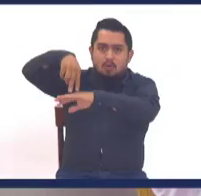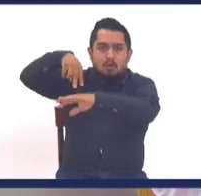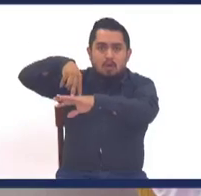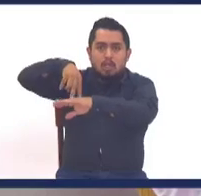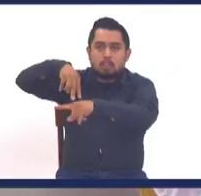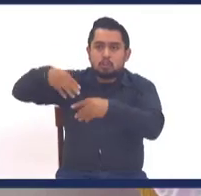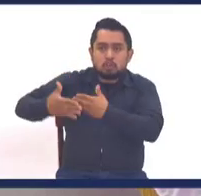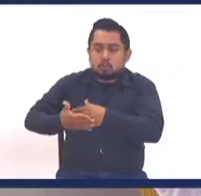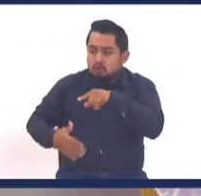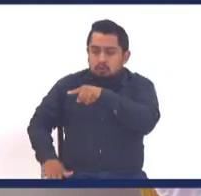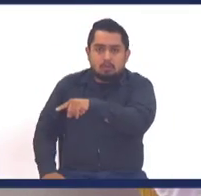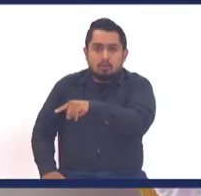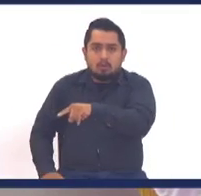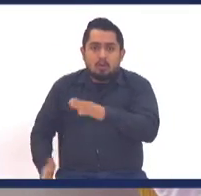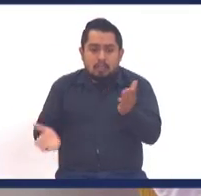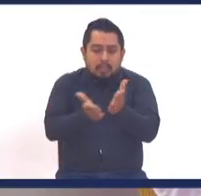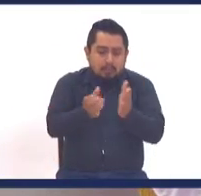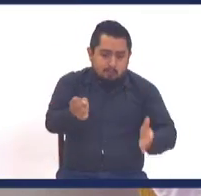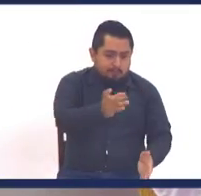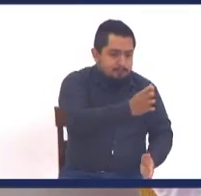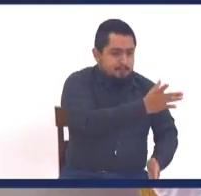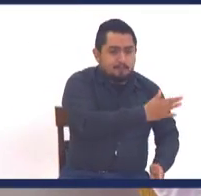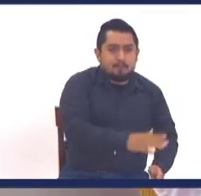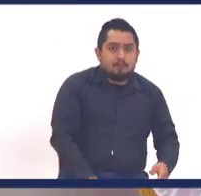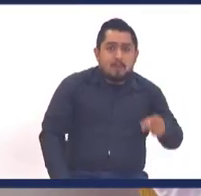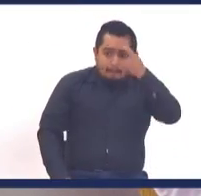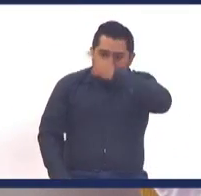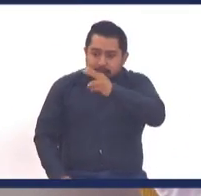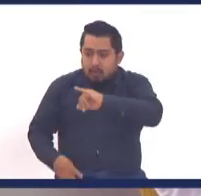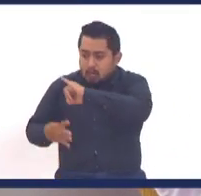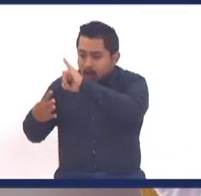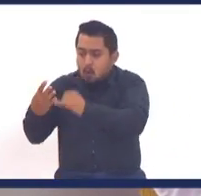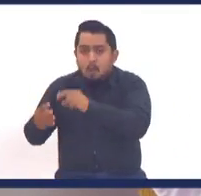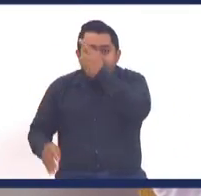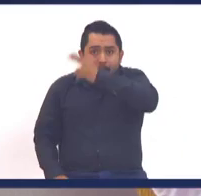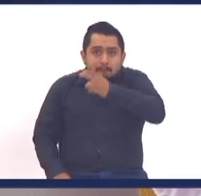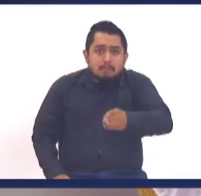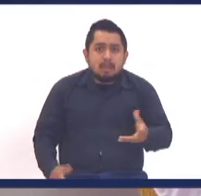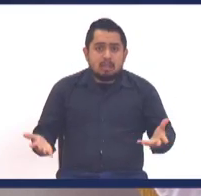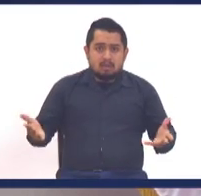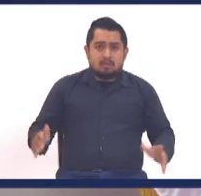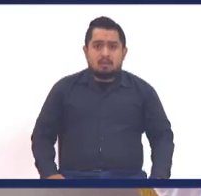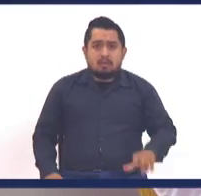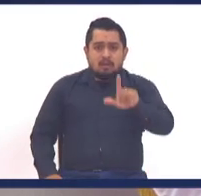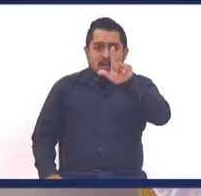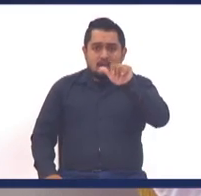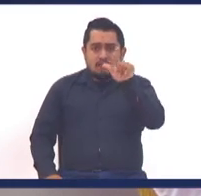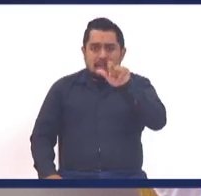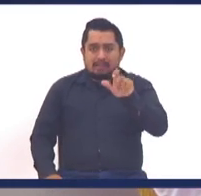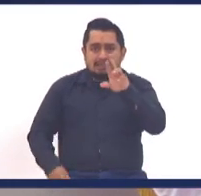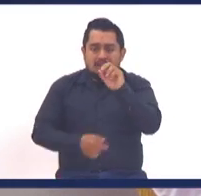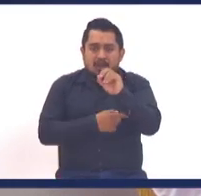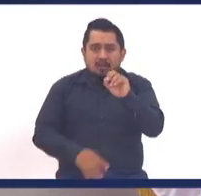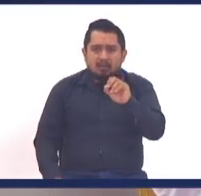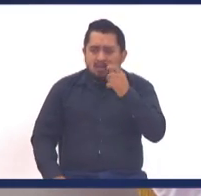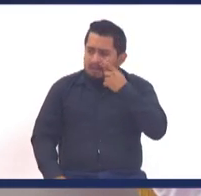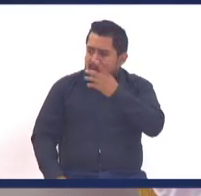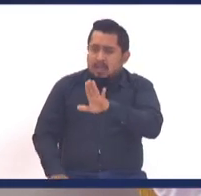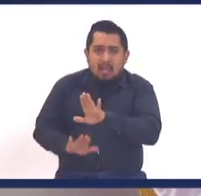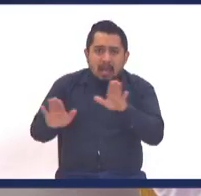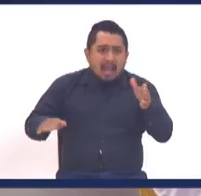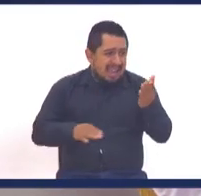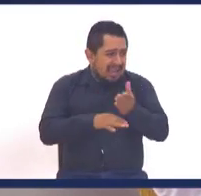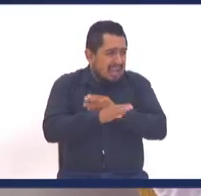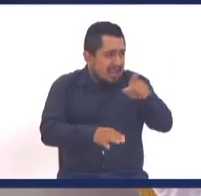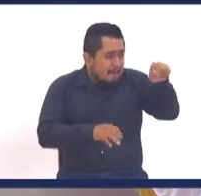Como no habían creído en el antiguo, hoy se lo estaba diciendo Juan con Lázaro. Miren, estaba muerto pero hoy ha sido vivificado. Ok.